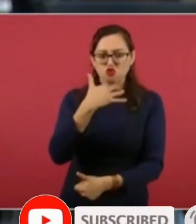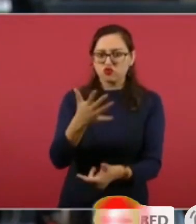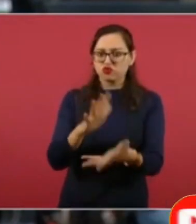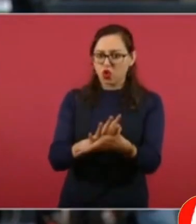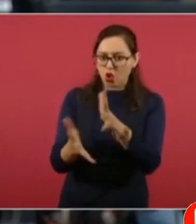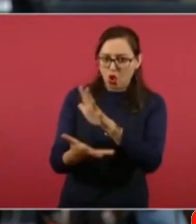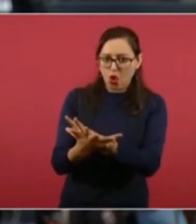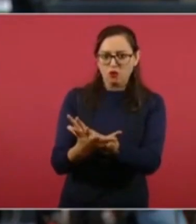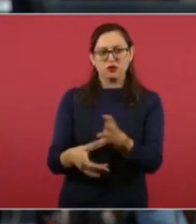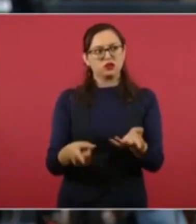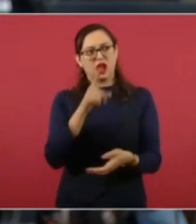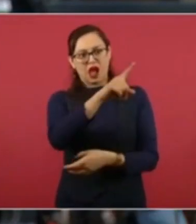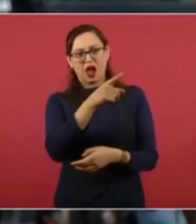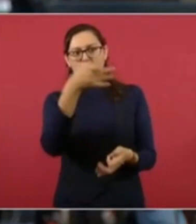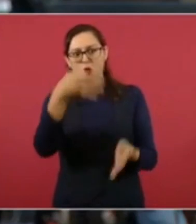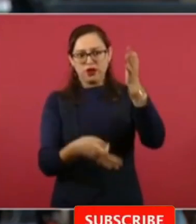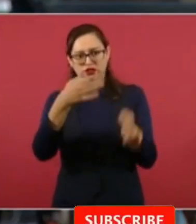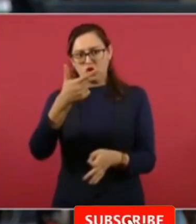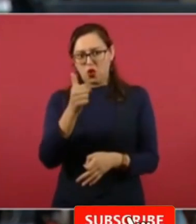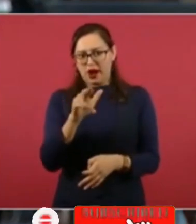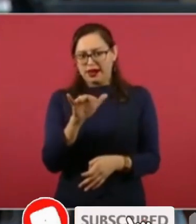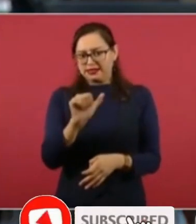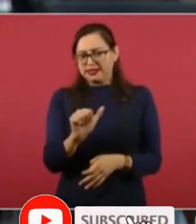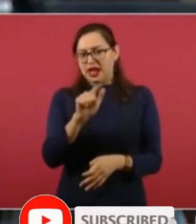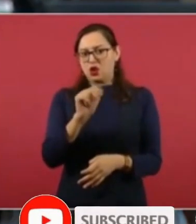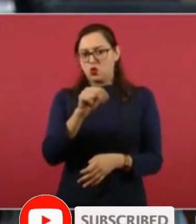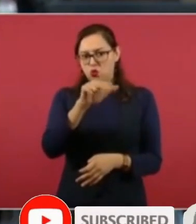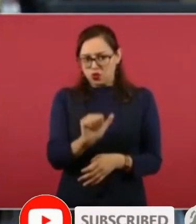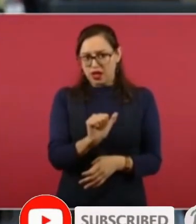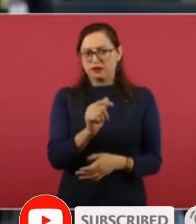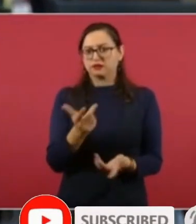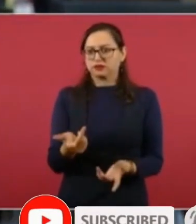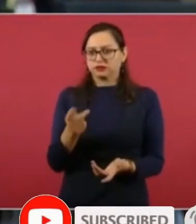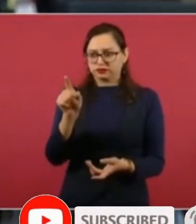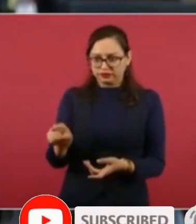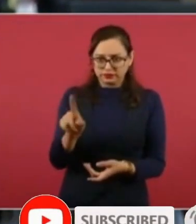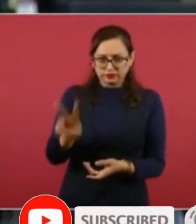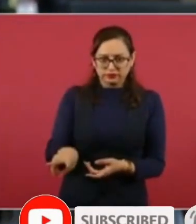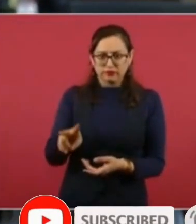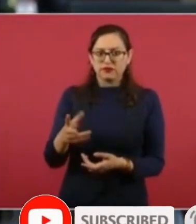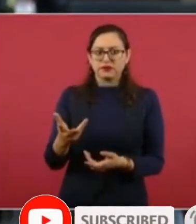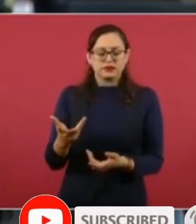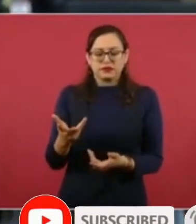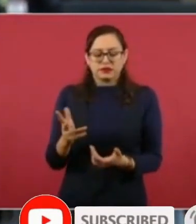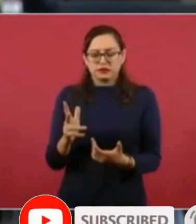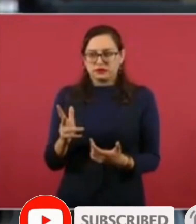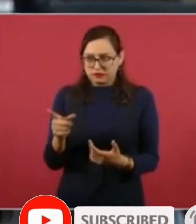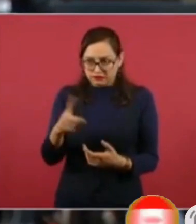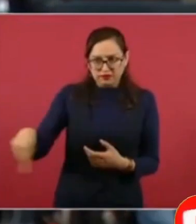juicio contra García Luna y el caso si se comprueba de Televisa y estas